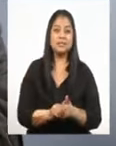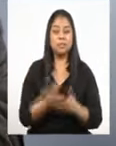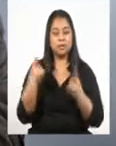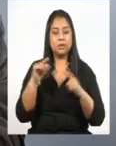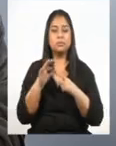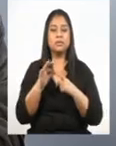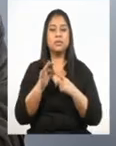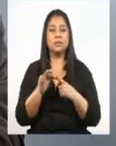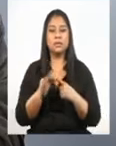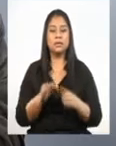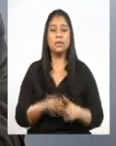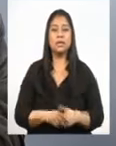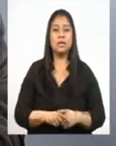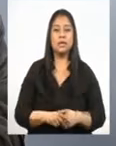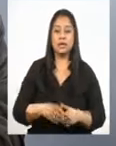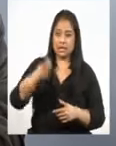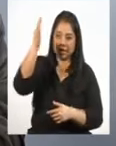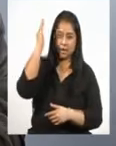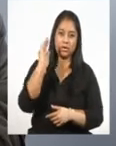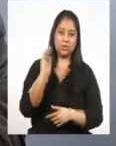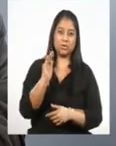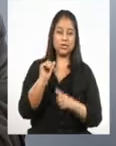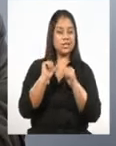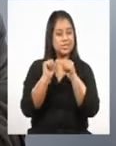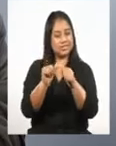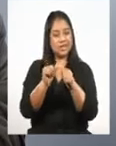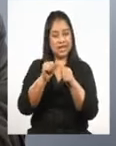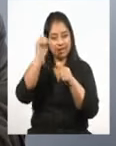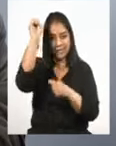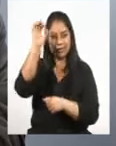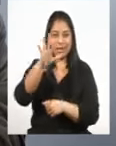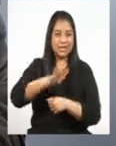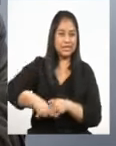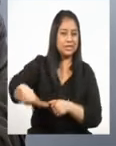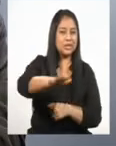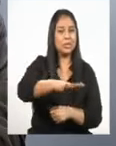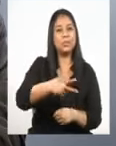pero especialmente que Dios siga bendiciendo a Guatemala.